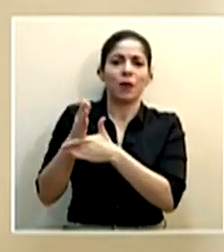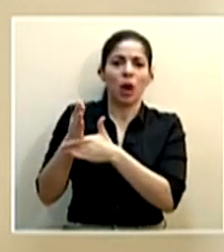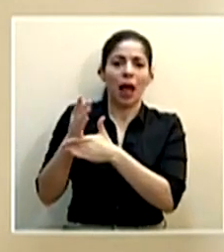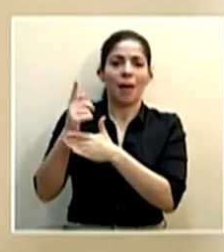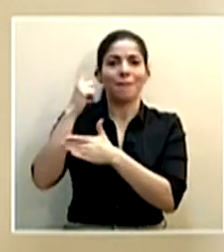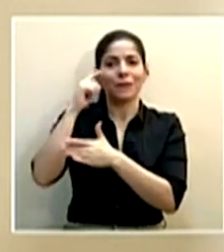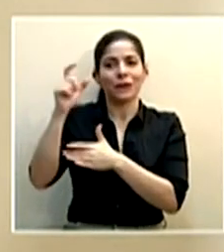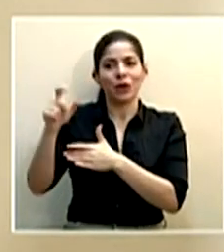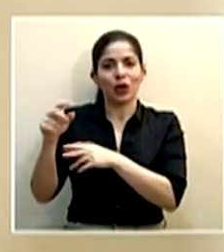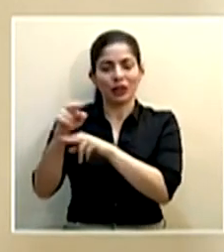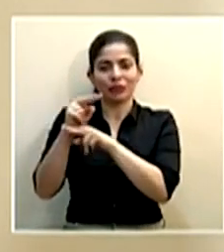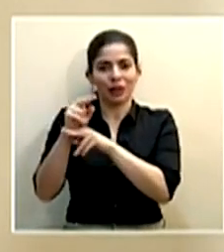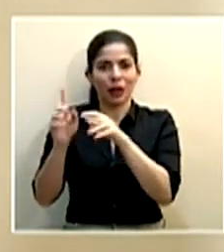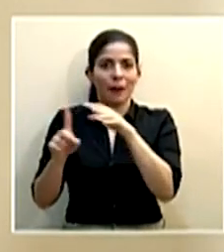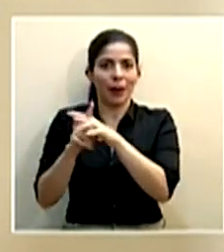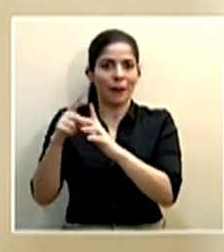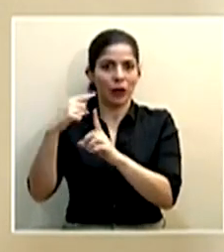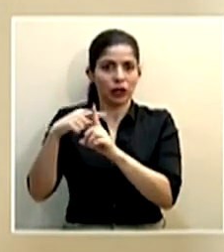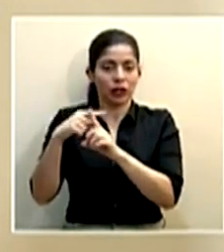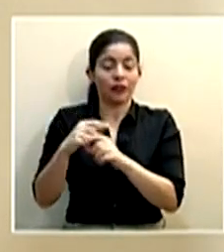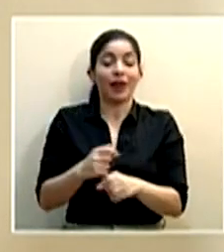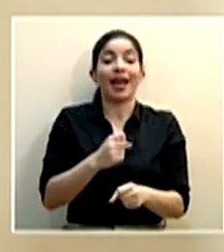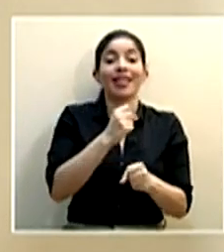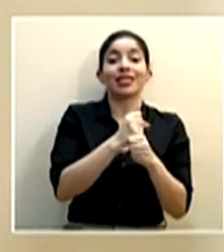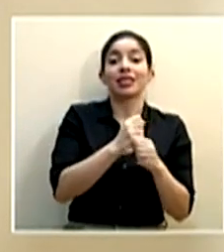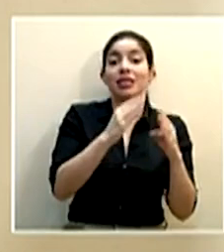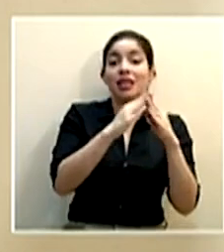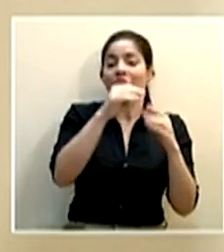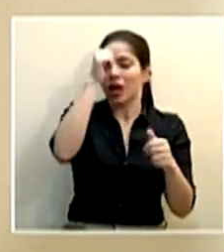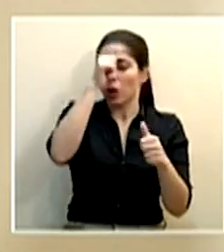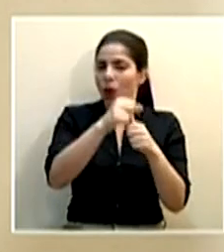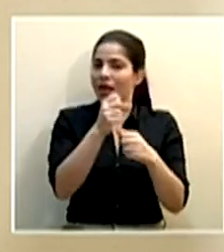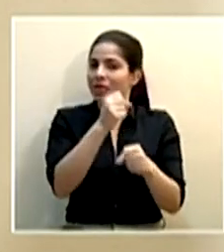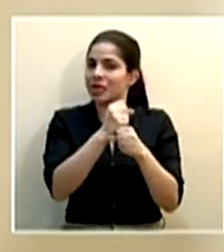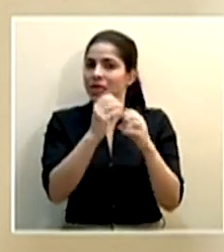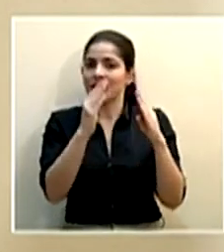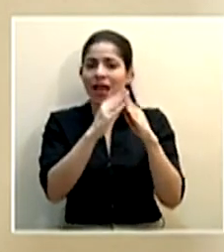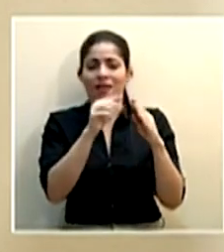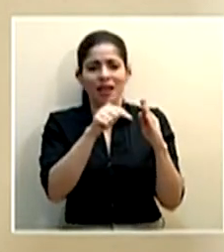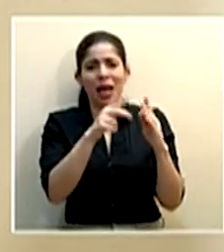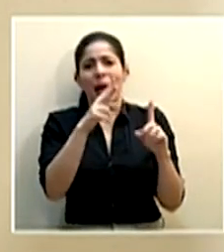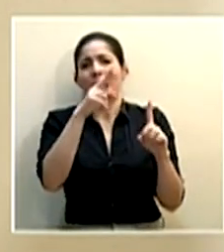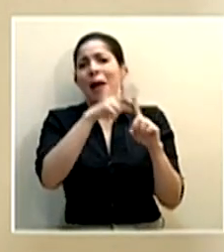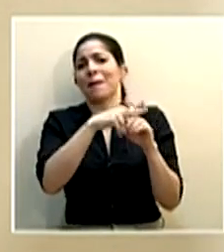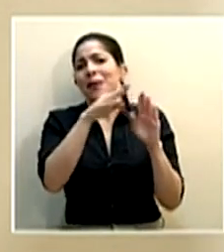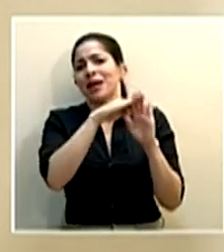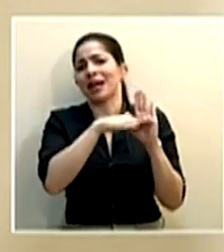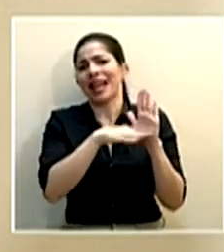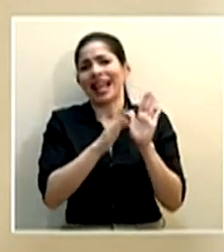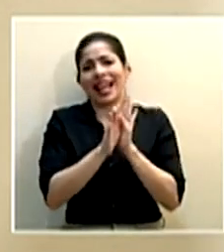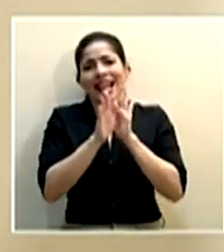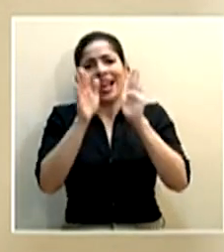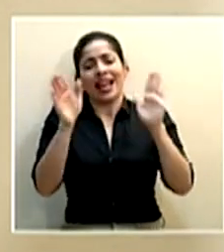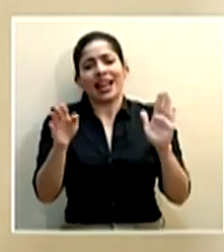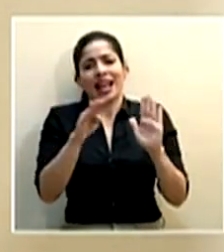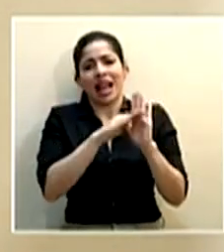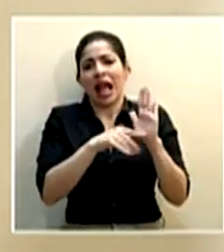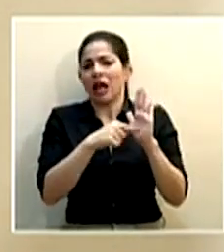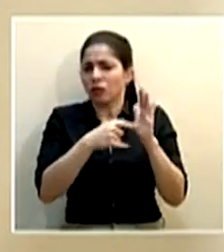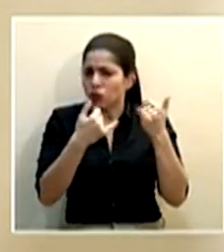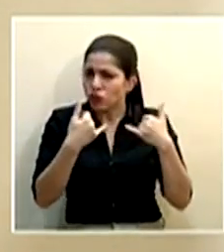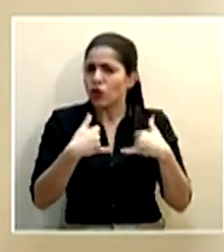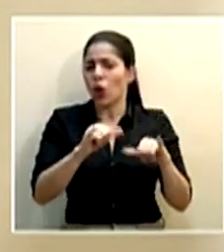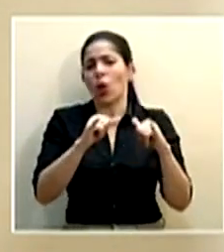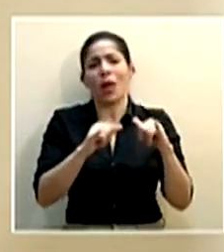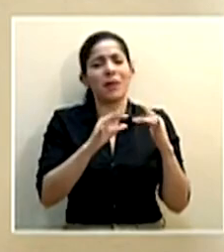inspector que dio positivo. Con respecto al teletrabajo, recordemos que el teletrabajo está en los lineamientos generales para hacer los protocolos específicos, sigue siendo una